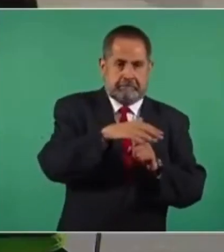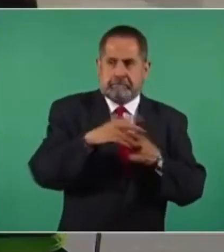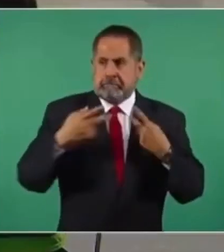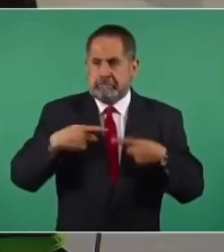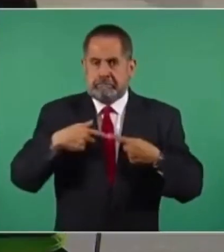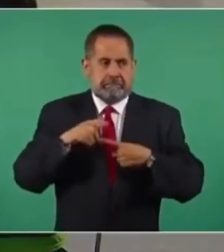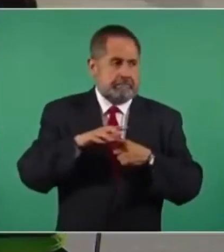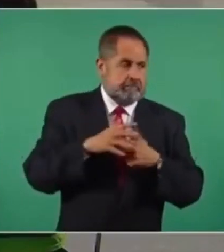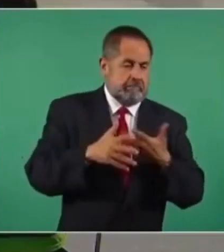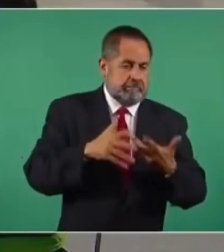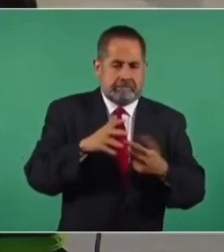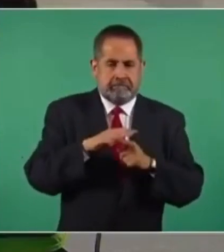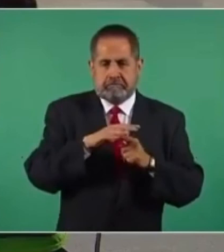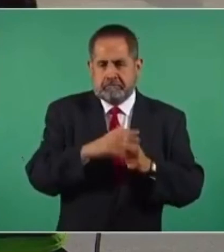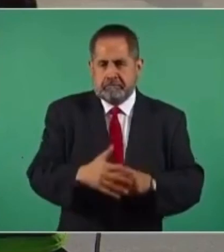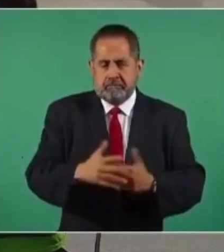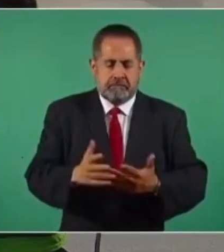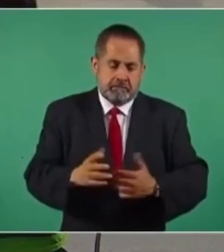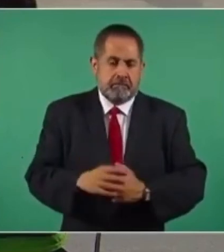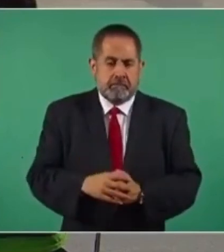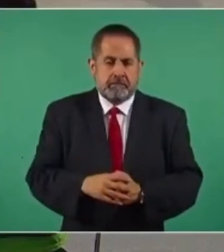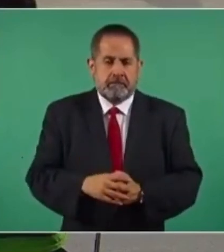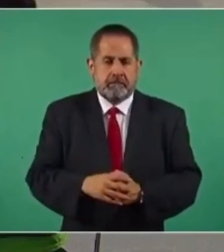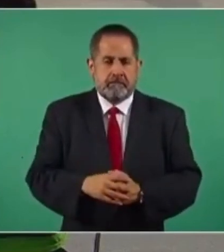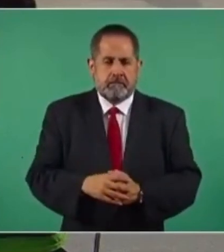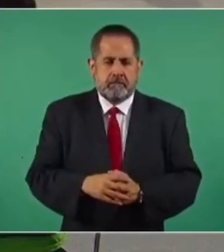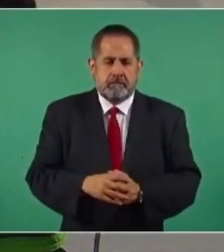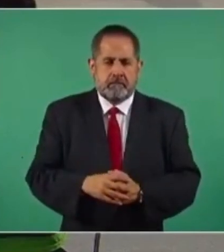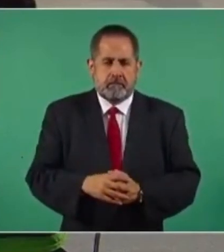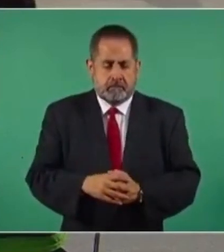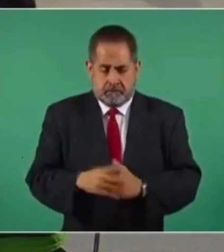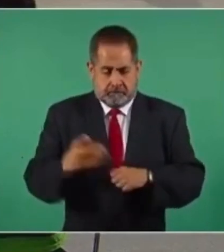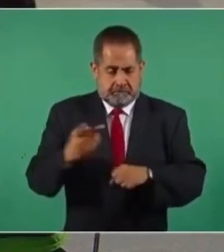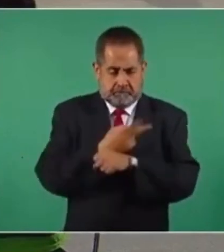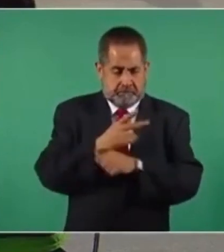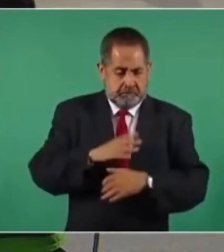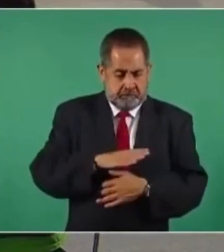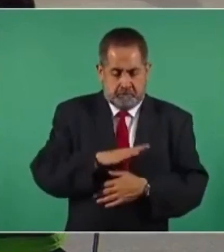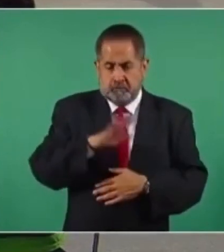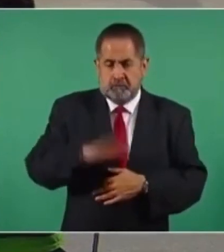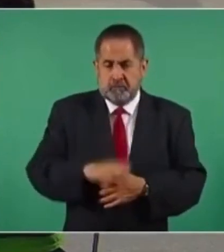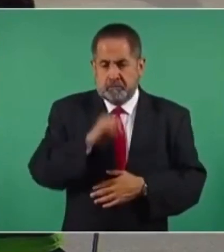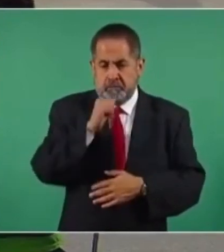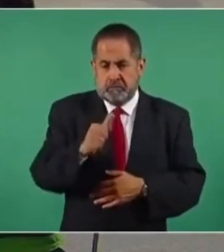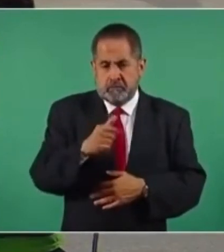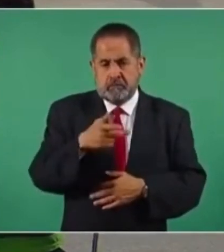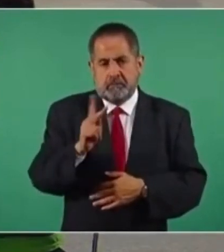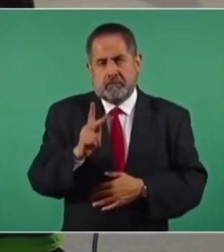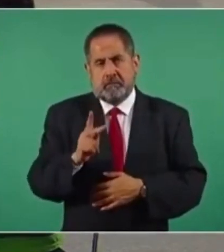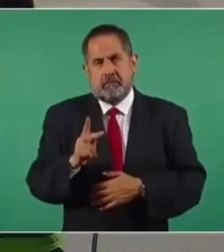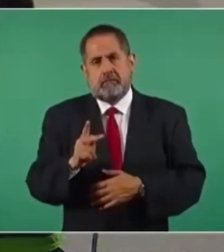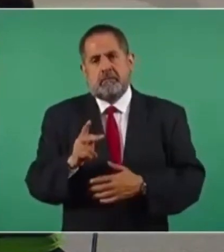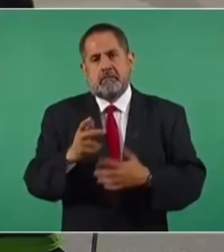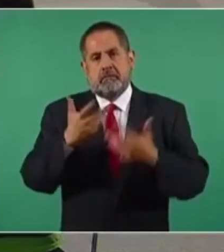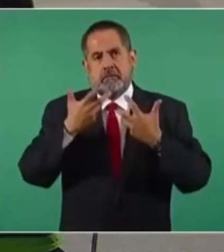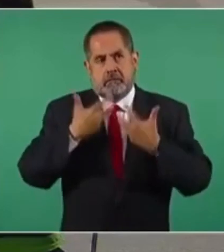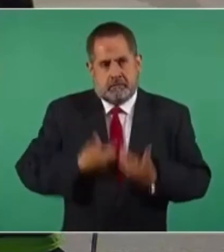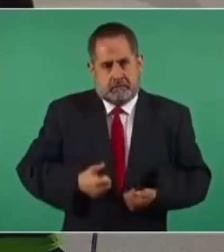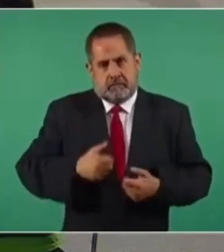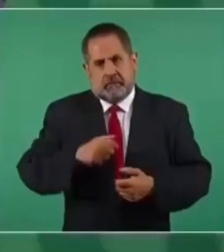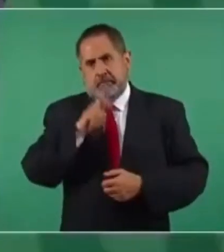aunque no tuvieron daños mayores, pero fueron momentos